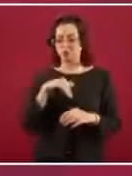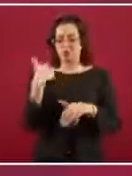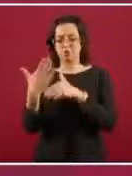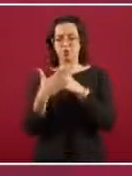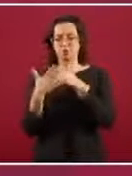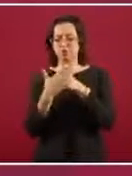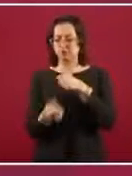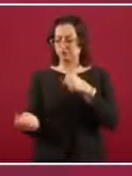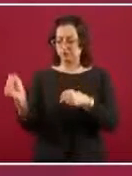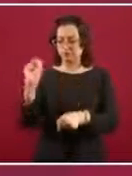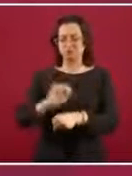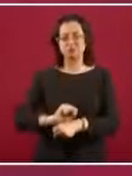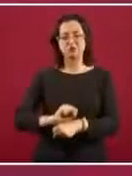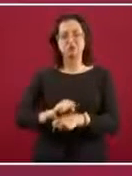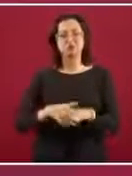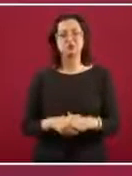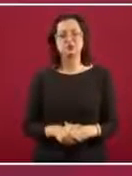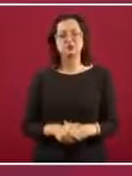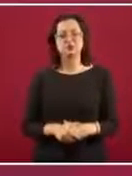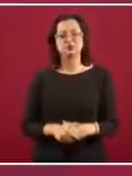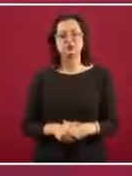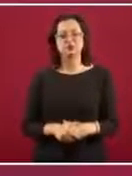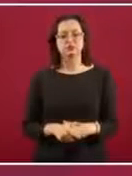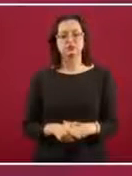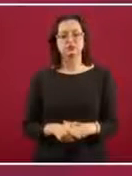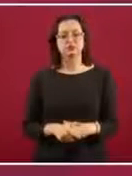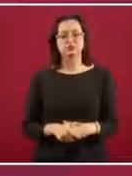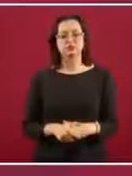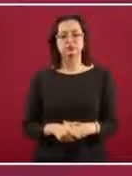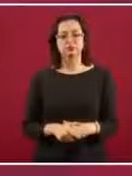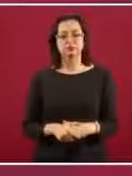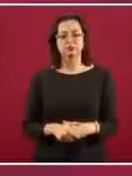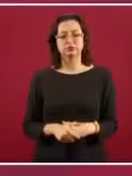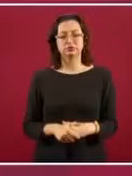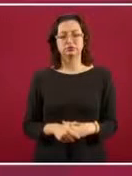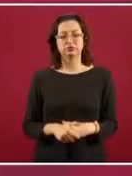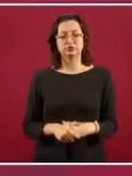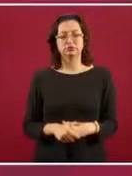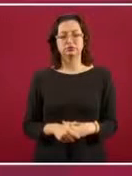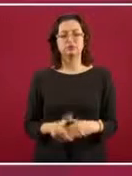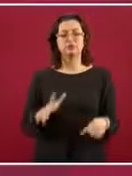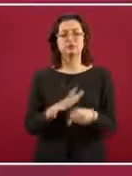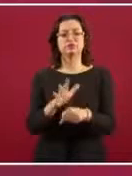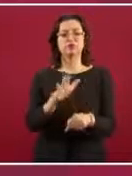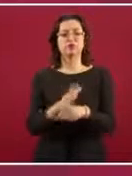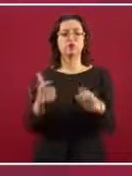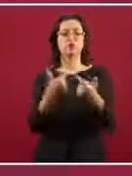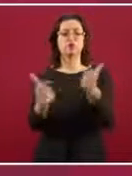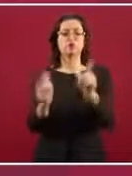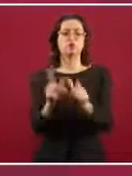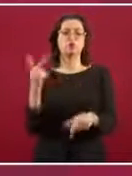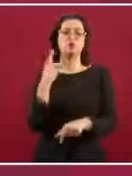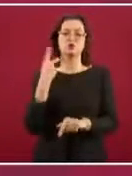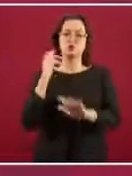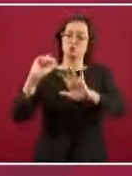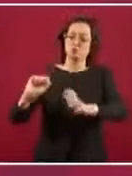que se disminuya a la mitad el presupuesto de los partidos